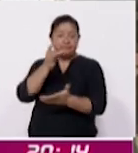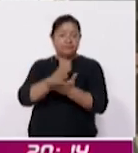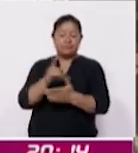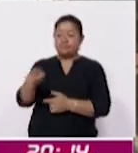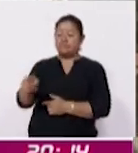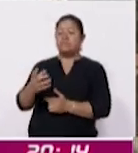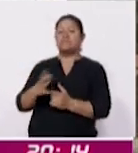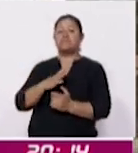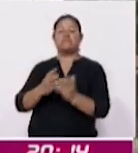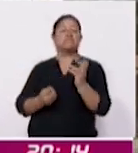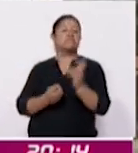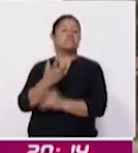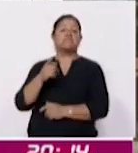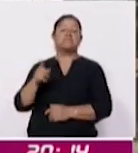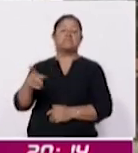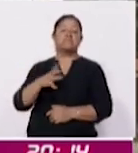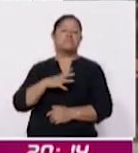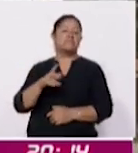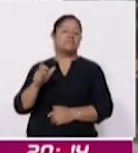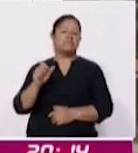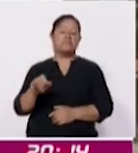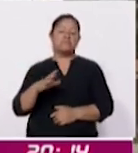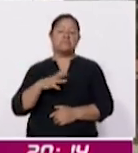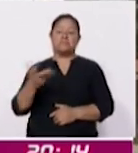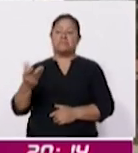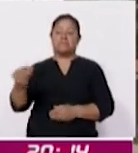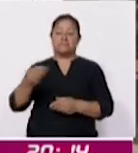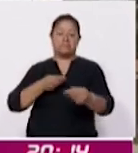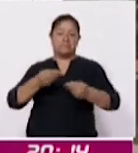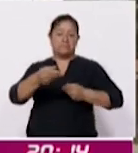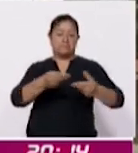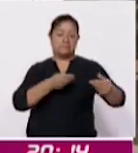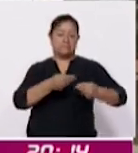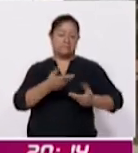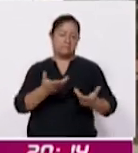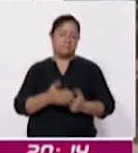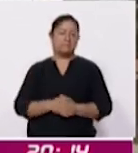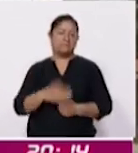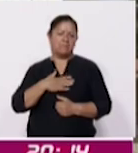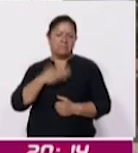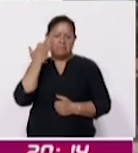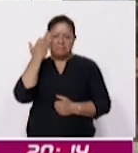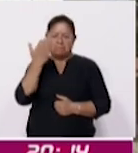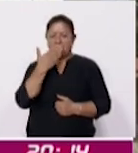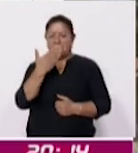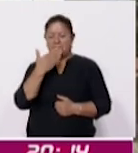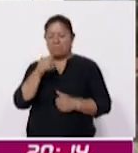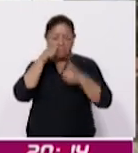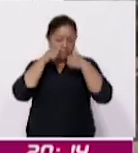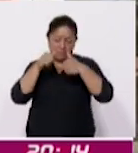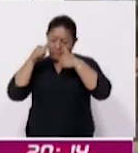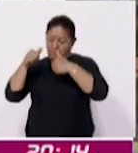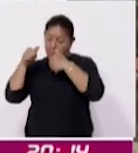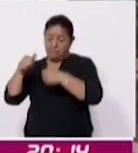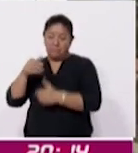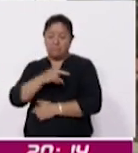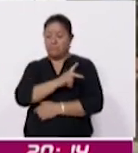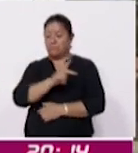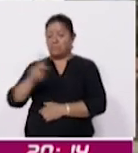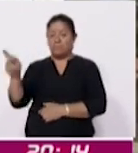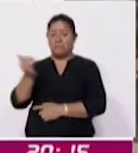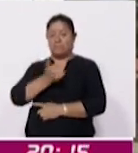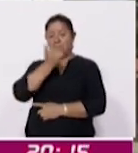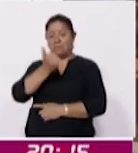vienen nuevos, que somos como vamos distribuyendo y nos da el tiempo para poder atender a la mayoría de los alumnos que